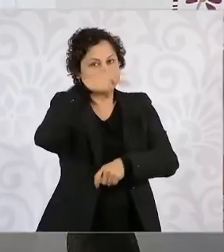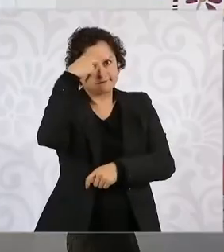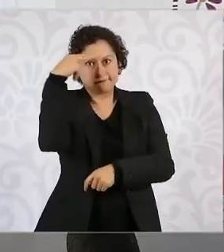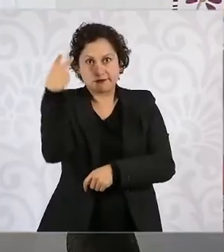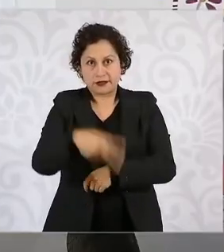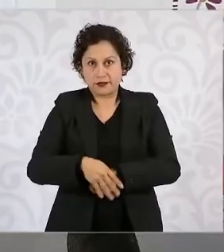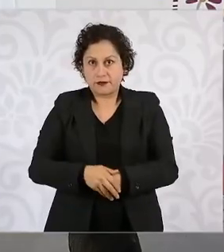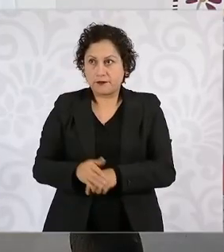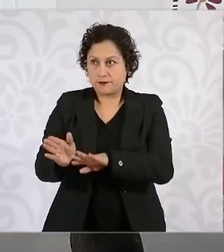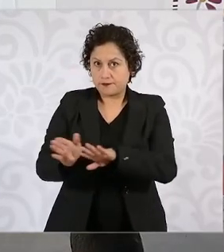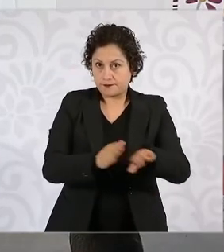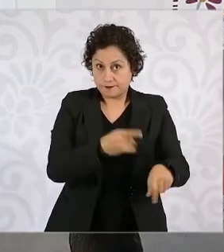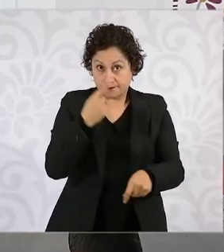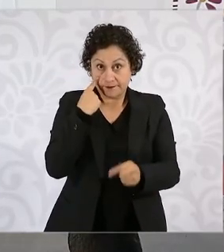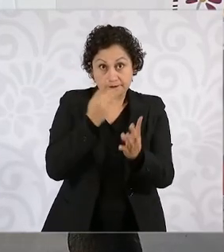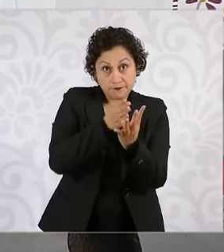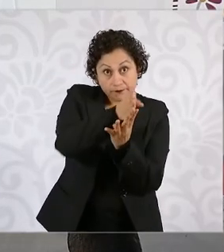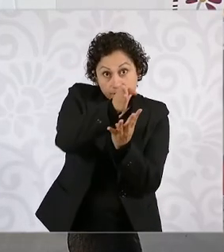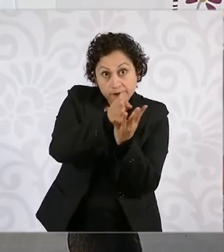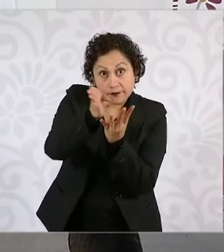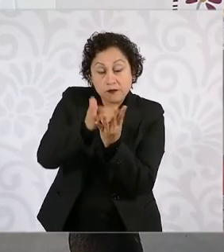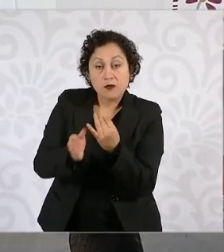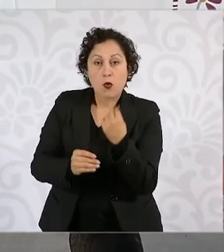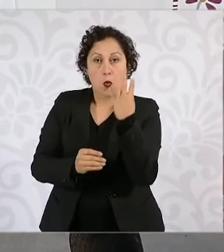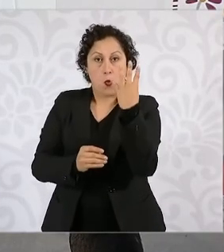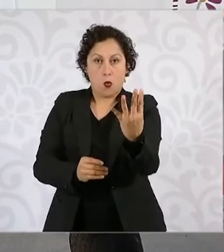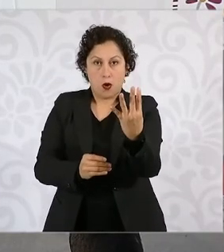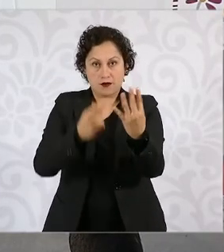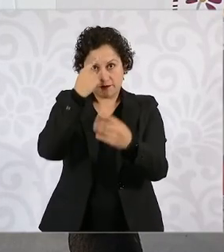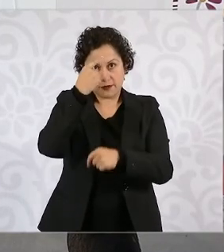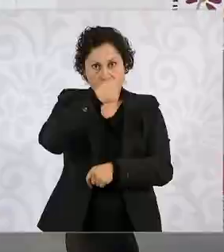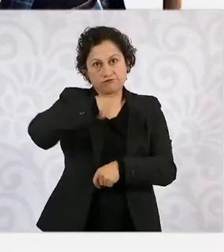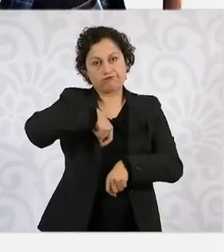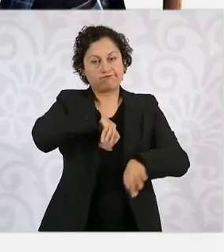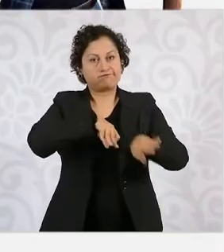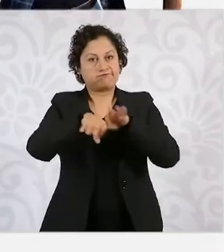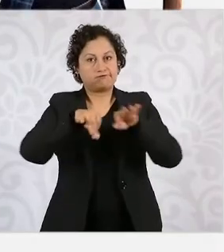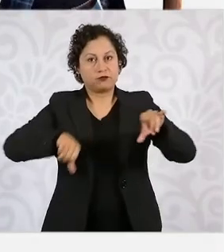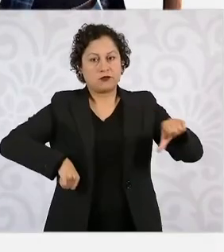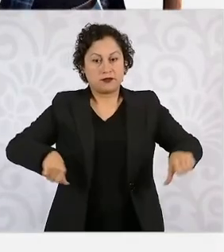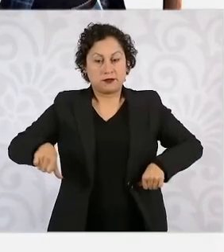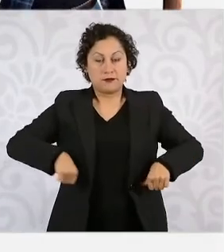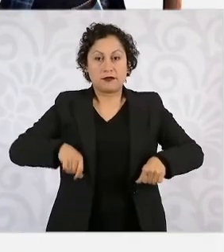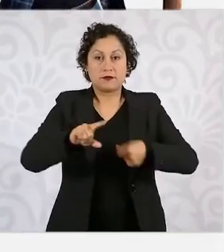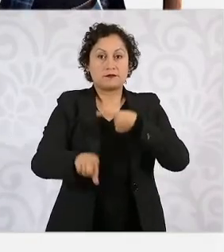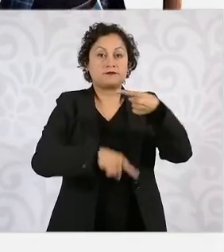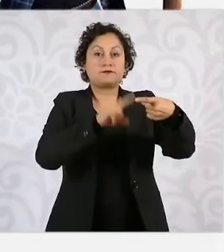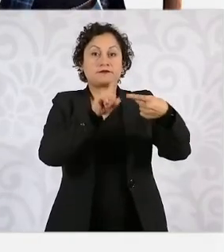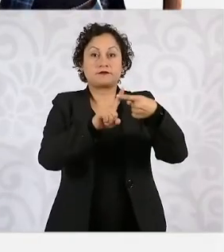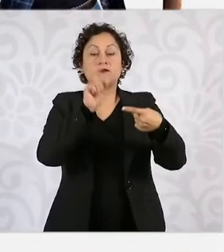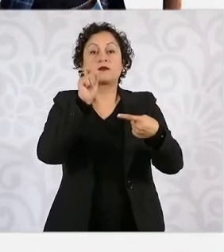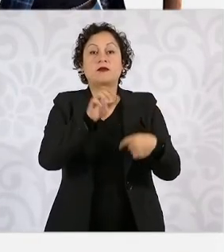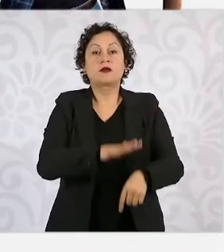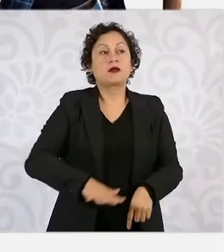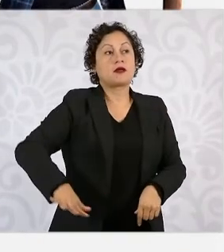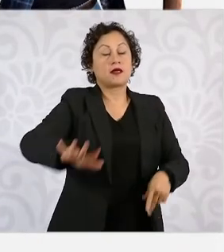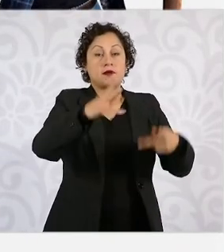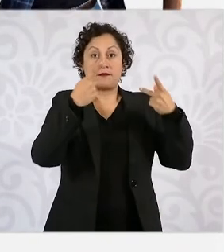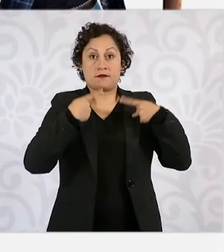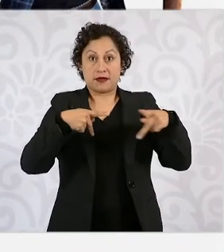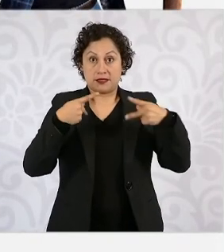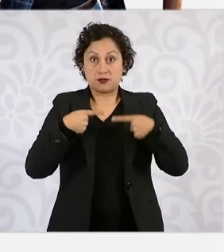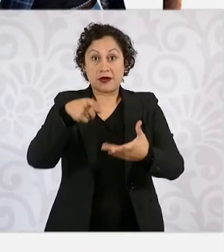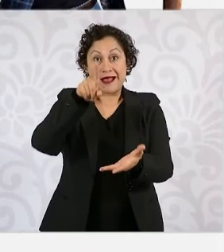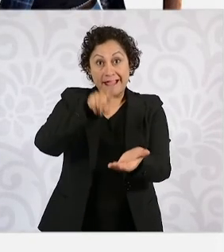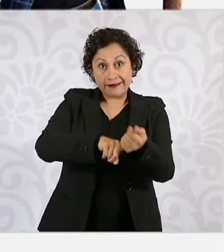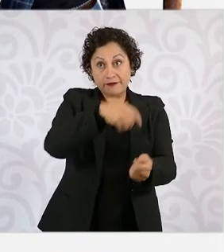cuatro ejes principales en nuestro trabajo. El primero y el central es el bienestar de las personas que trabajan y